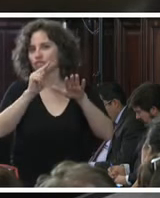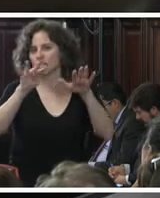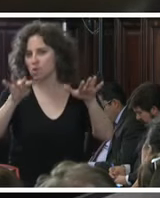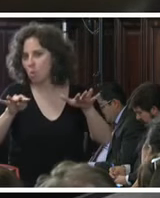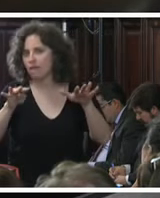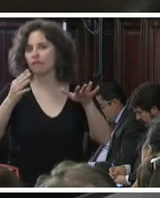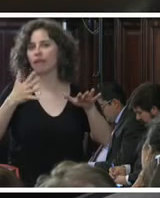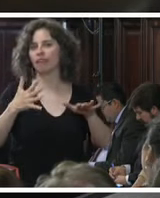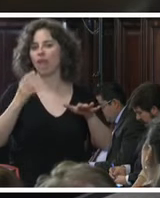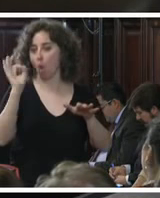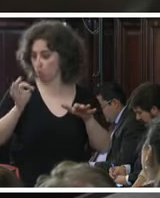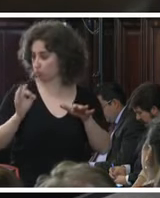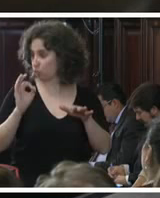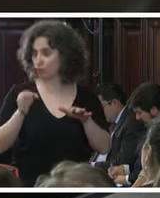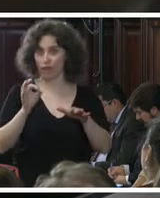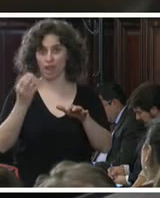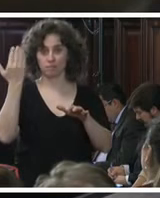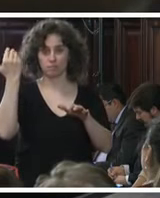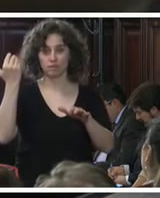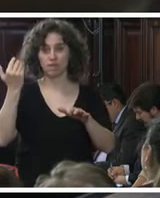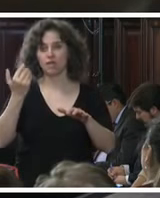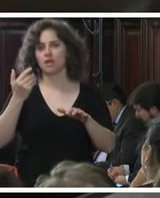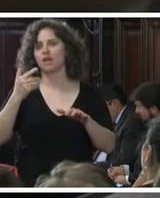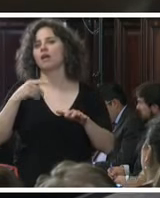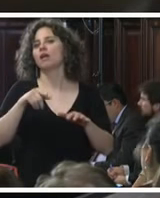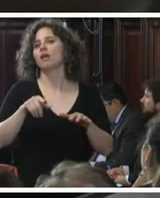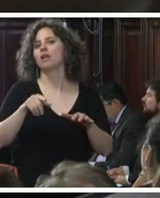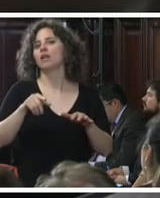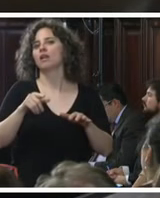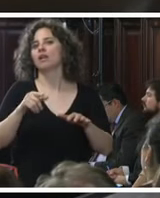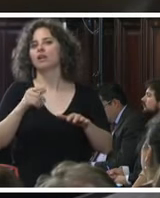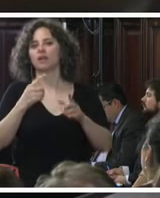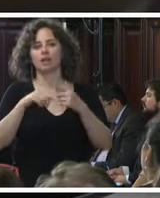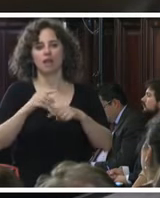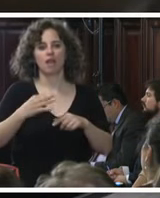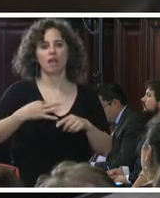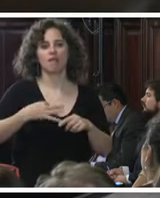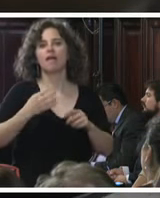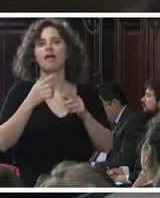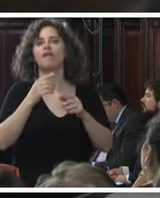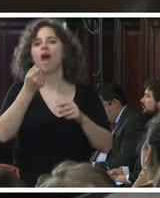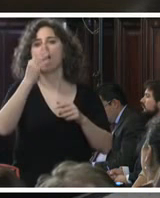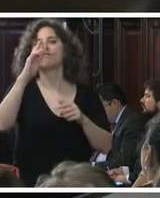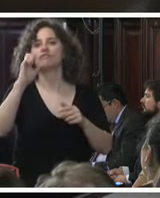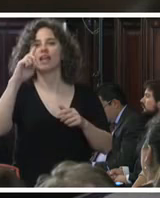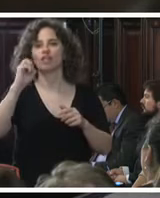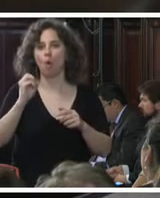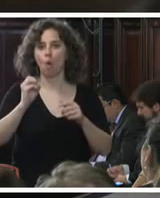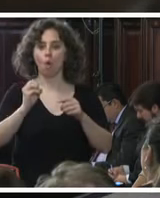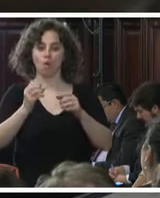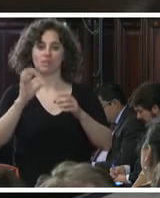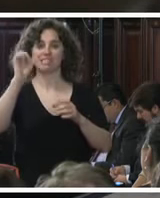octubre la ida al río San Juan aparece una bolsa plástica